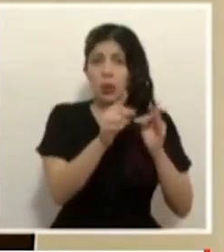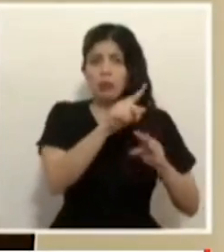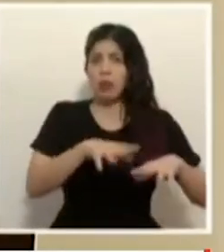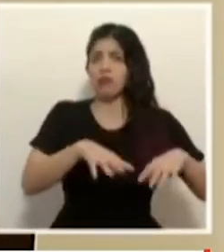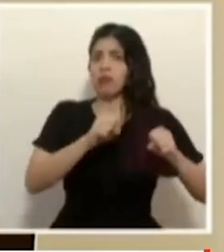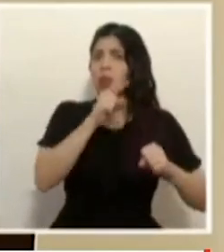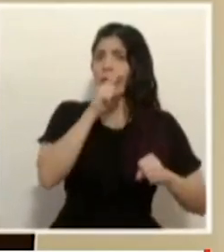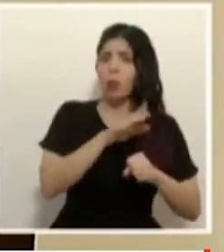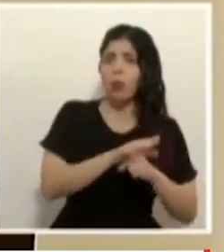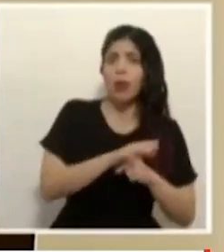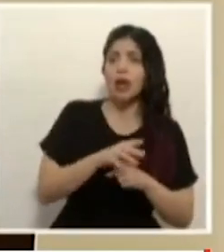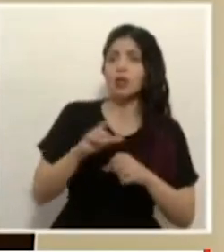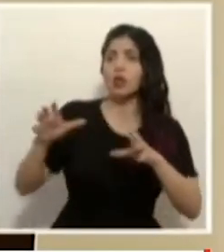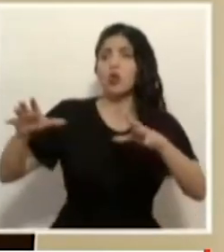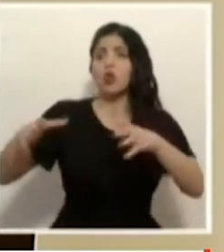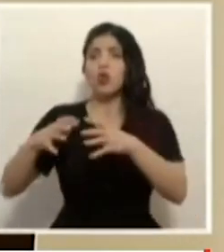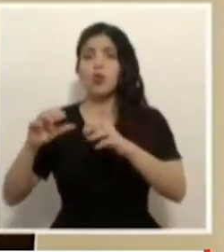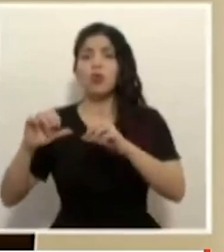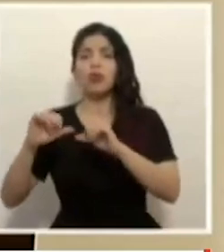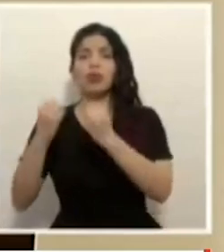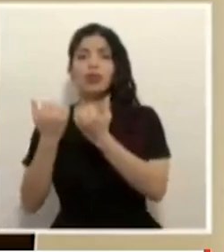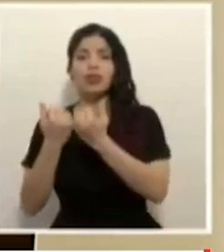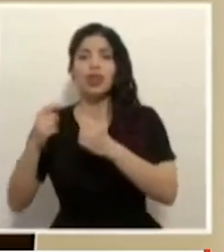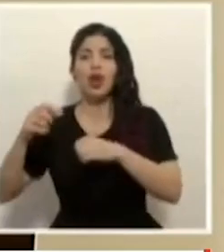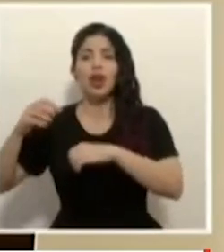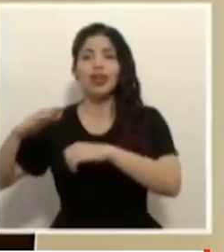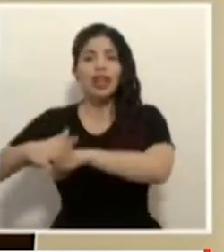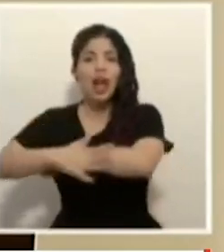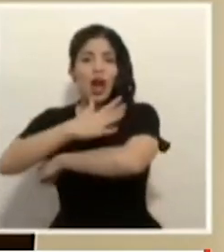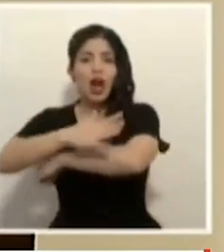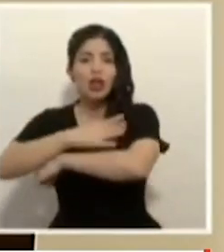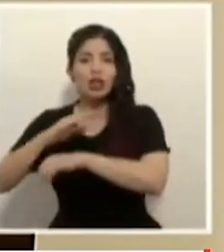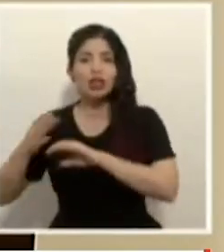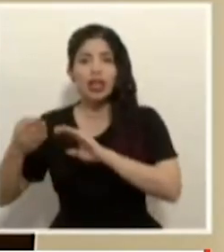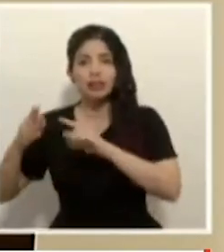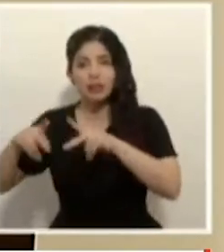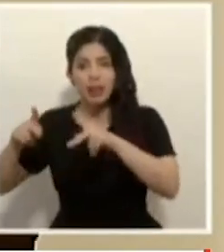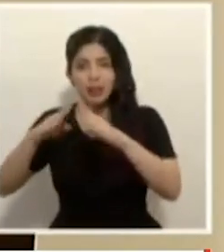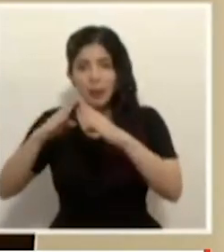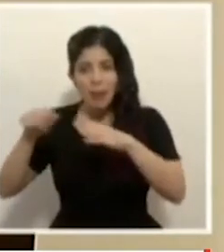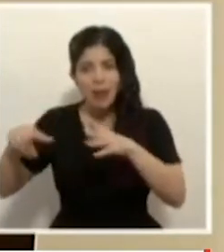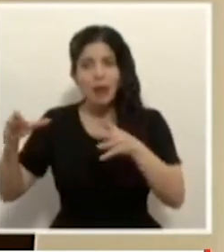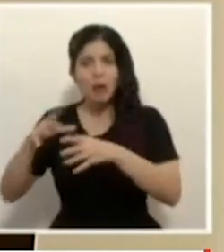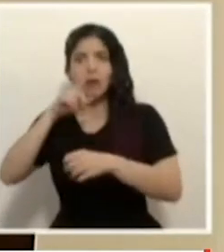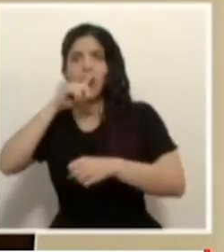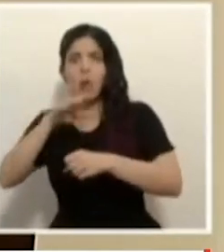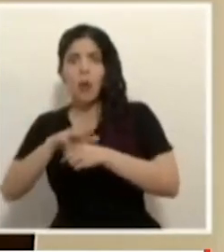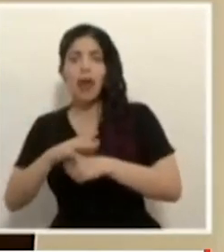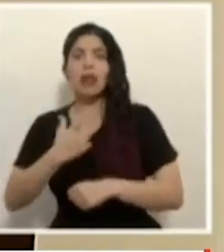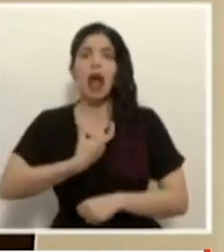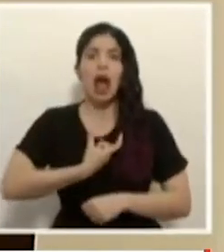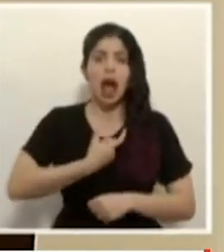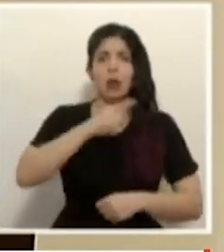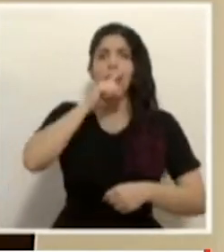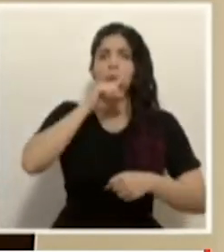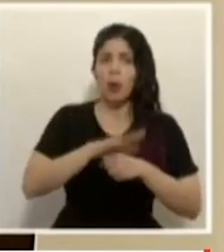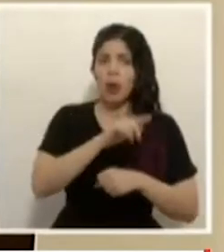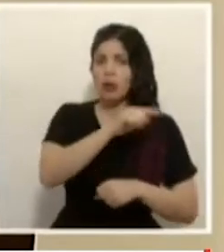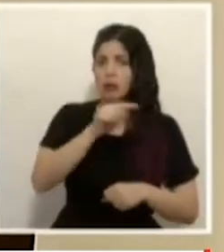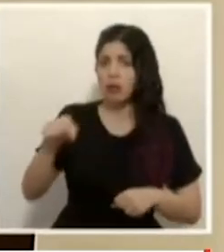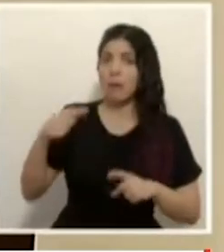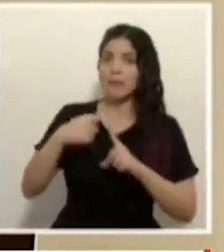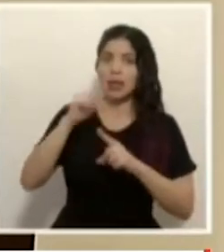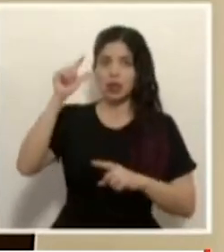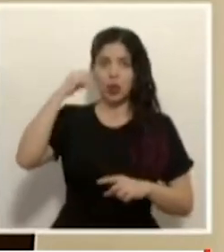de fuerzas vivas, de cantones costeros, de alcaldías y por supuesto de los que estamos en posiciones de gobierno